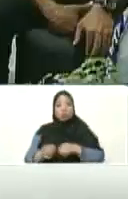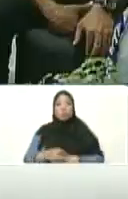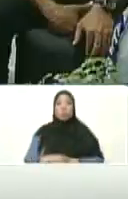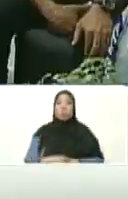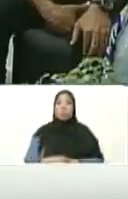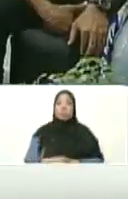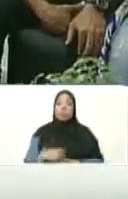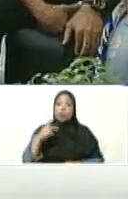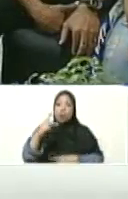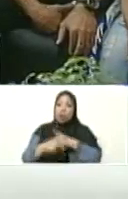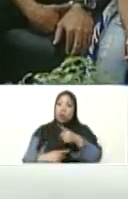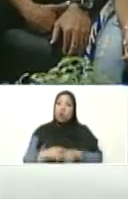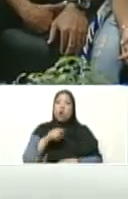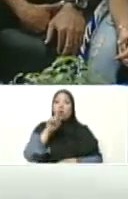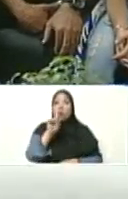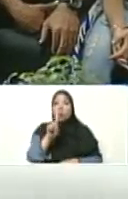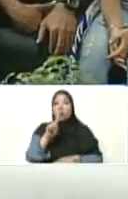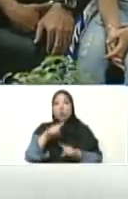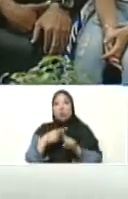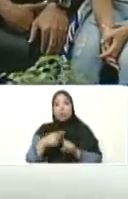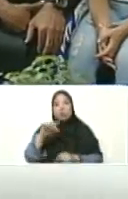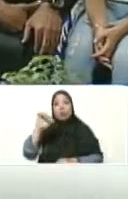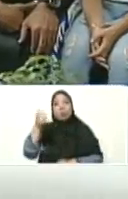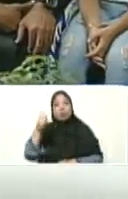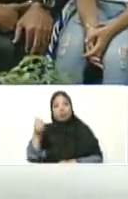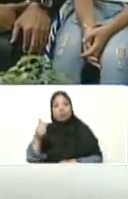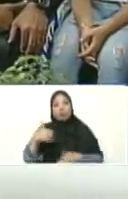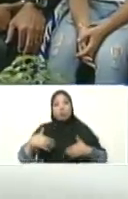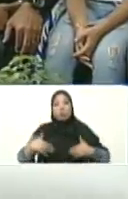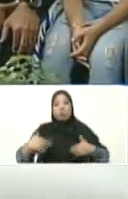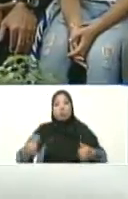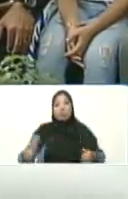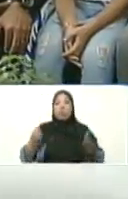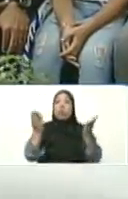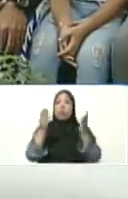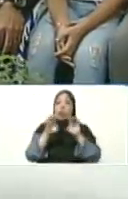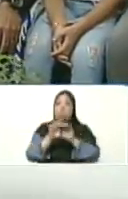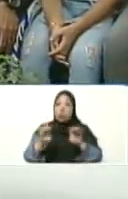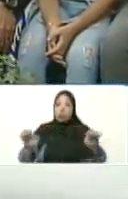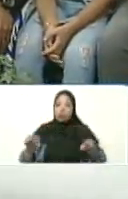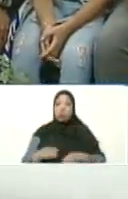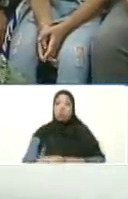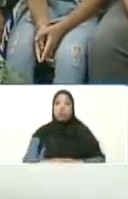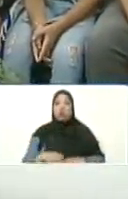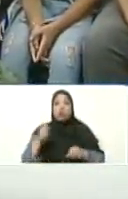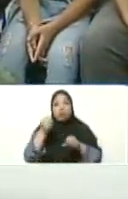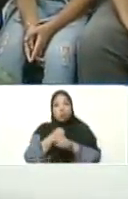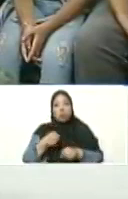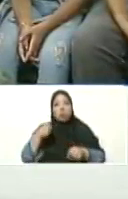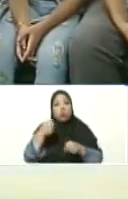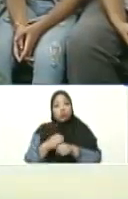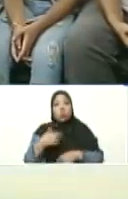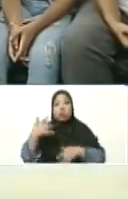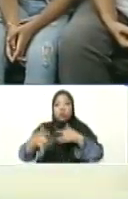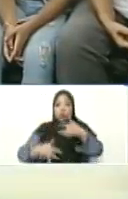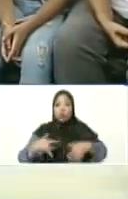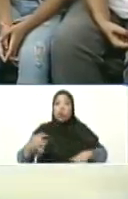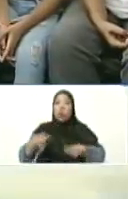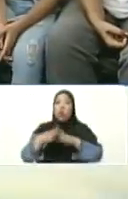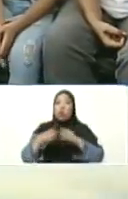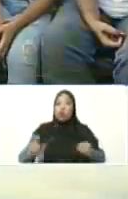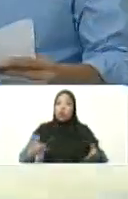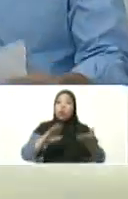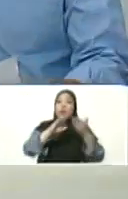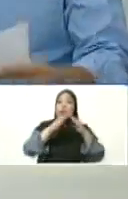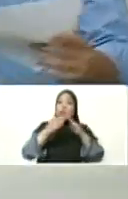producto del 1x10, usted nos ha instruido tanto en salud como en educación, trabajar y activar todos los comités